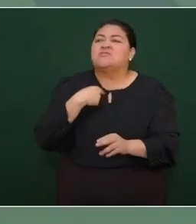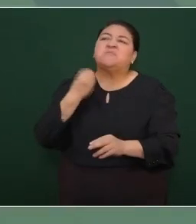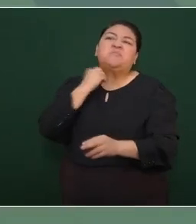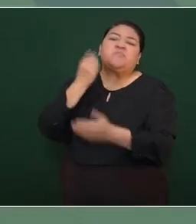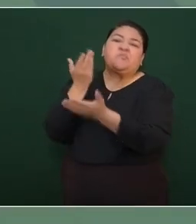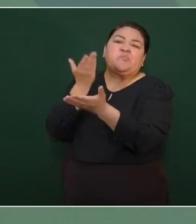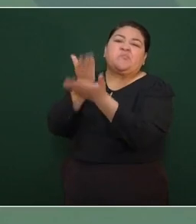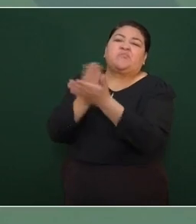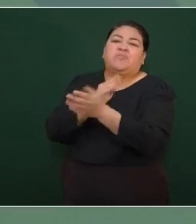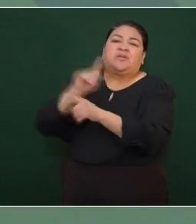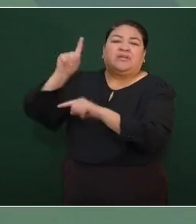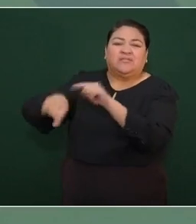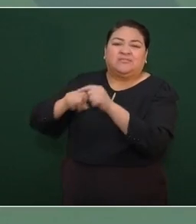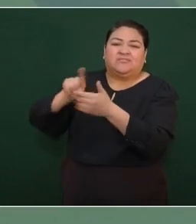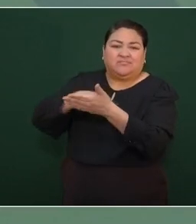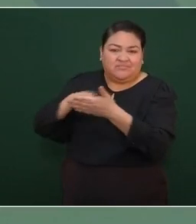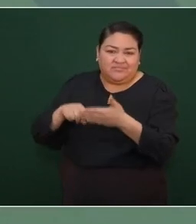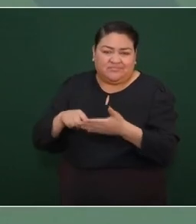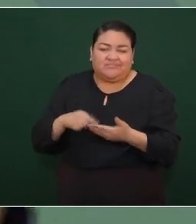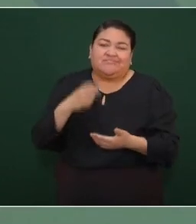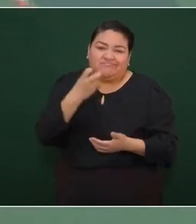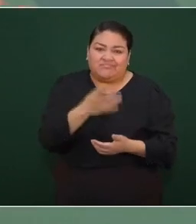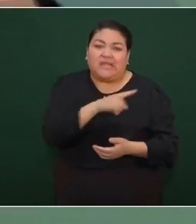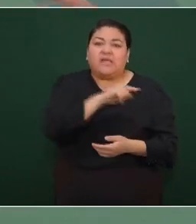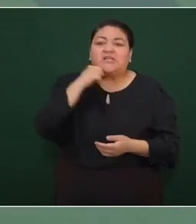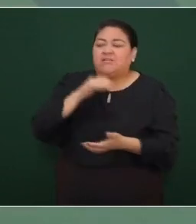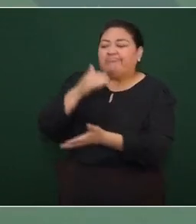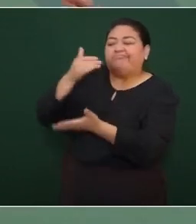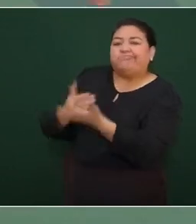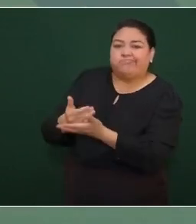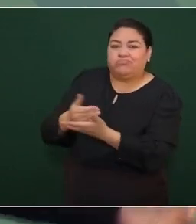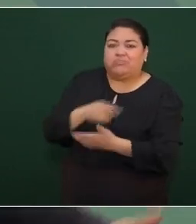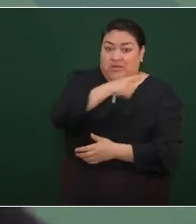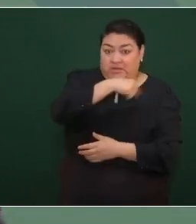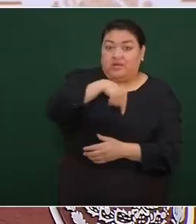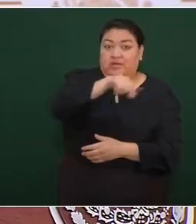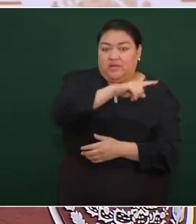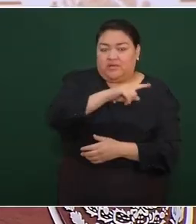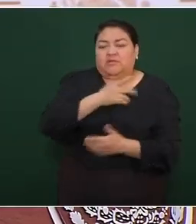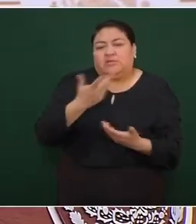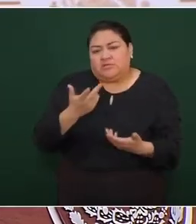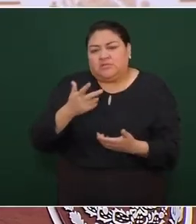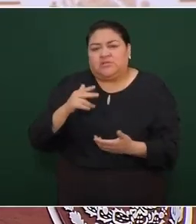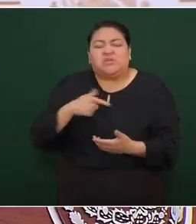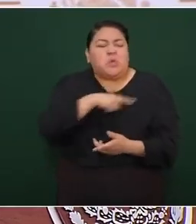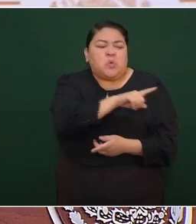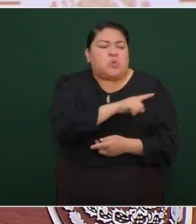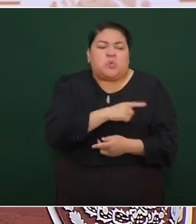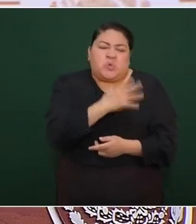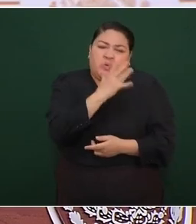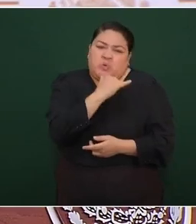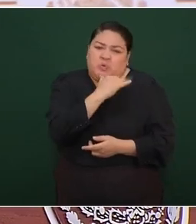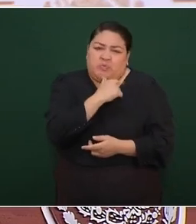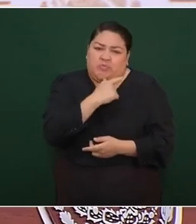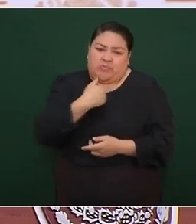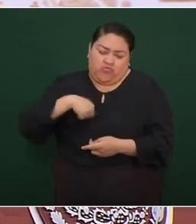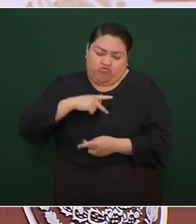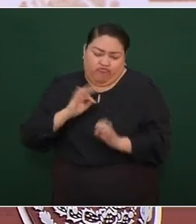que llevamos a cabo quieren pararnos no han podido no van a poder